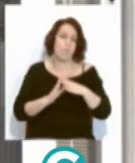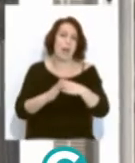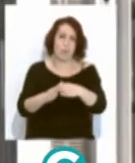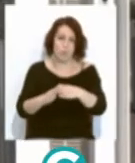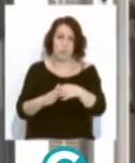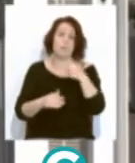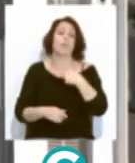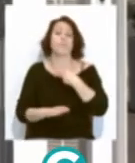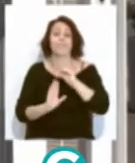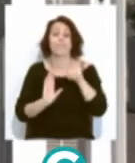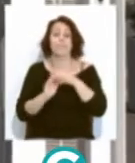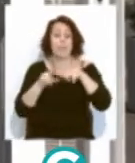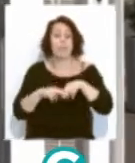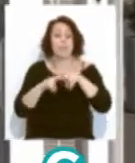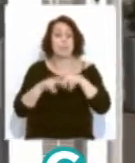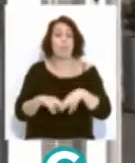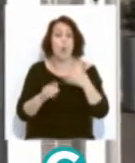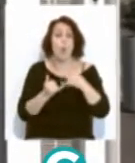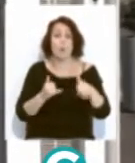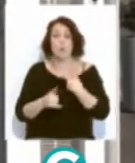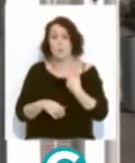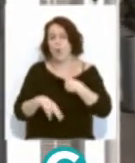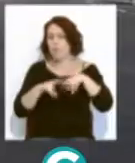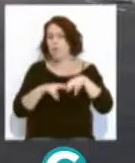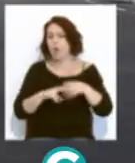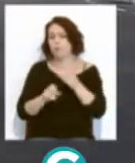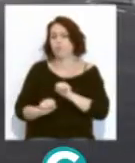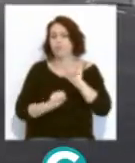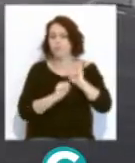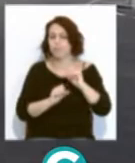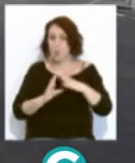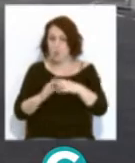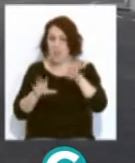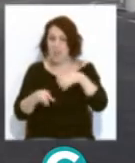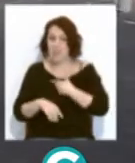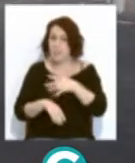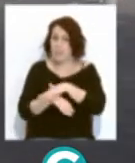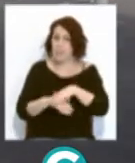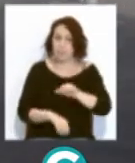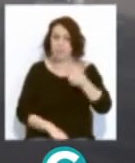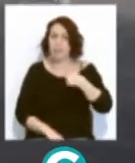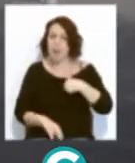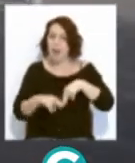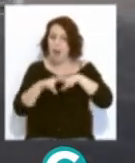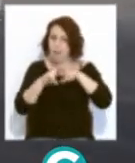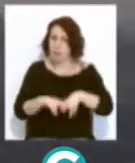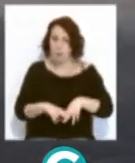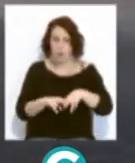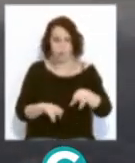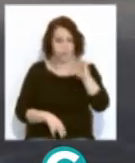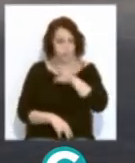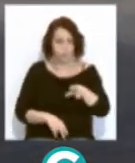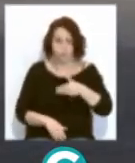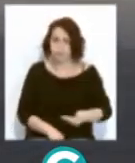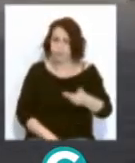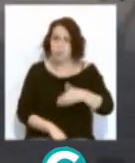se recoge en el último análisis sobre evaluación de protección del puerto de Cádiz, aprobada por el Ministerio. Una revisión imprescindible, a